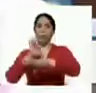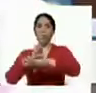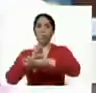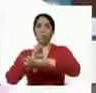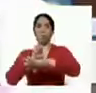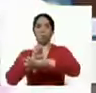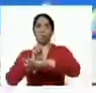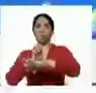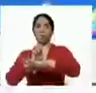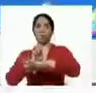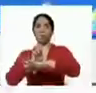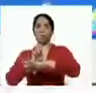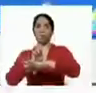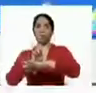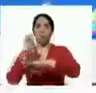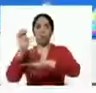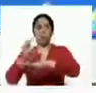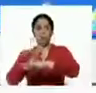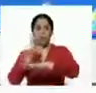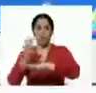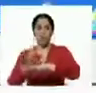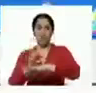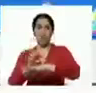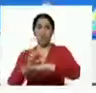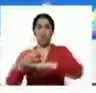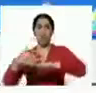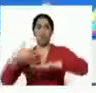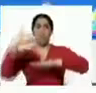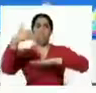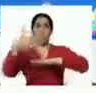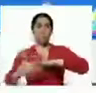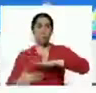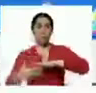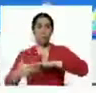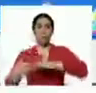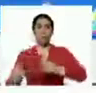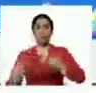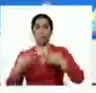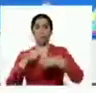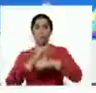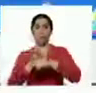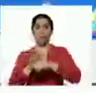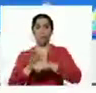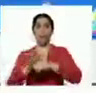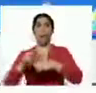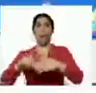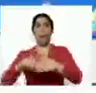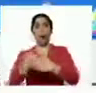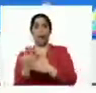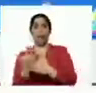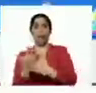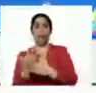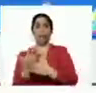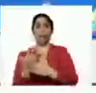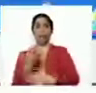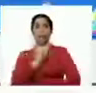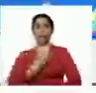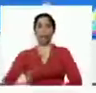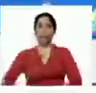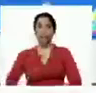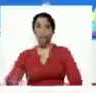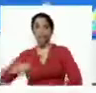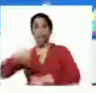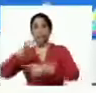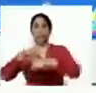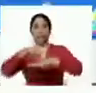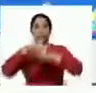de la economía post pandemia del ALBA de los presidentes y primeros ministros del ALBA